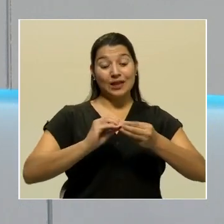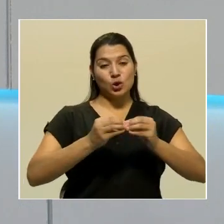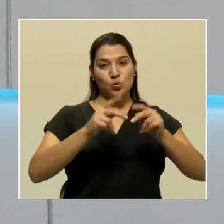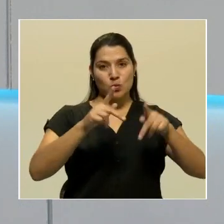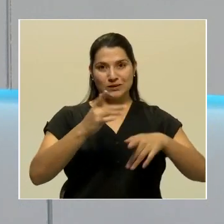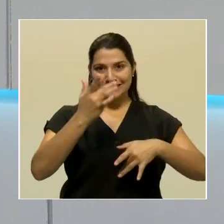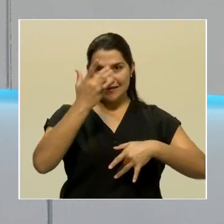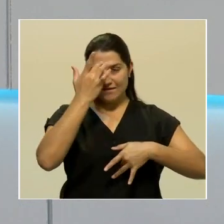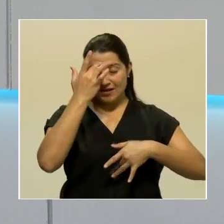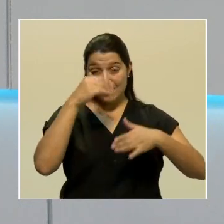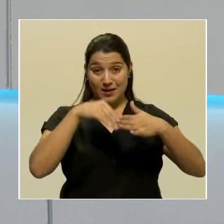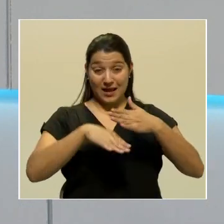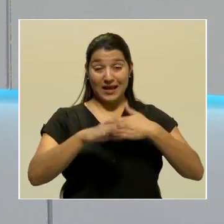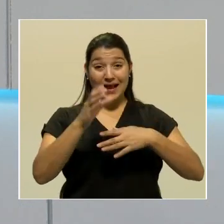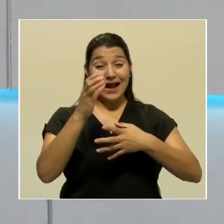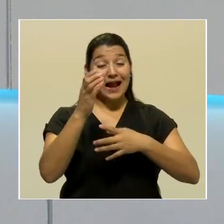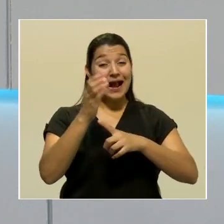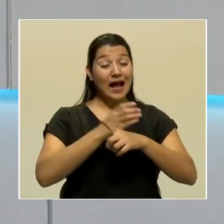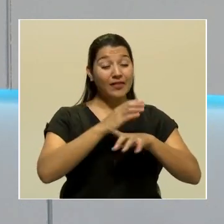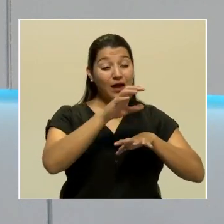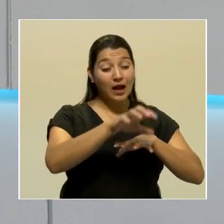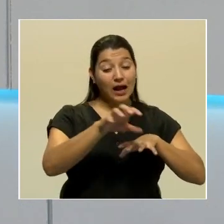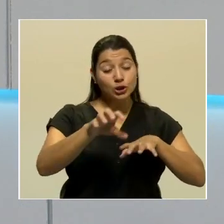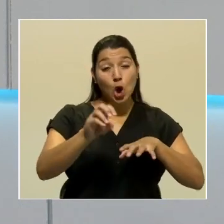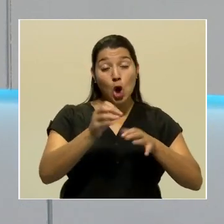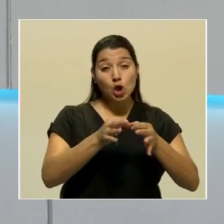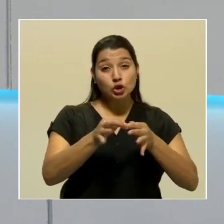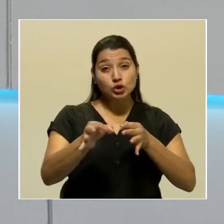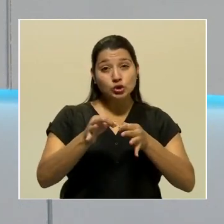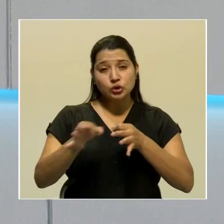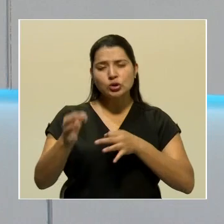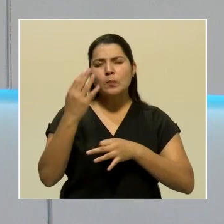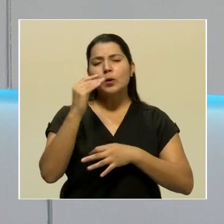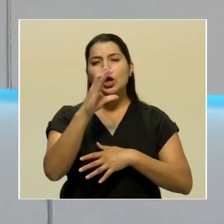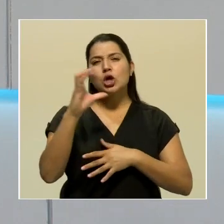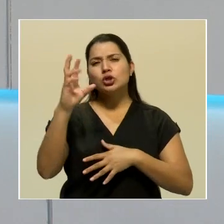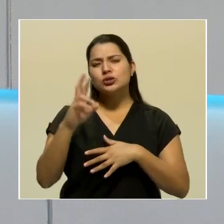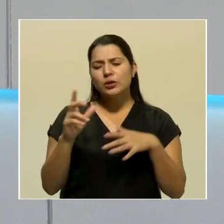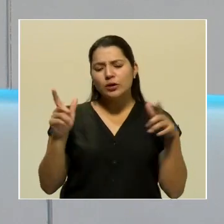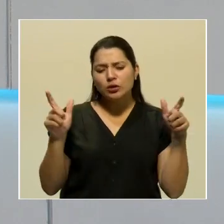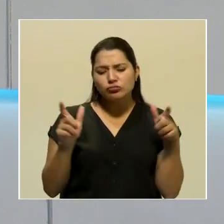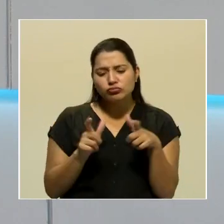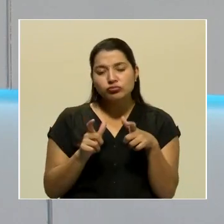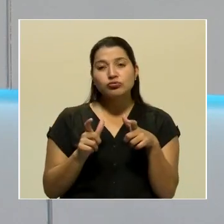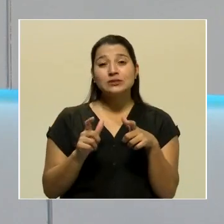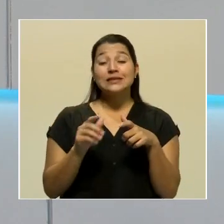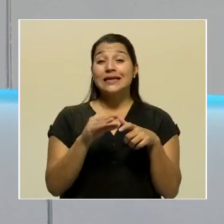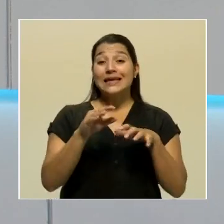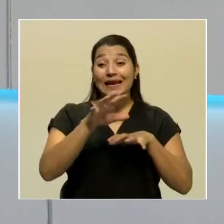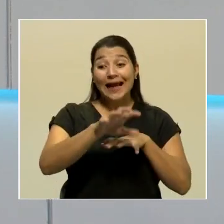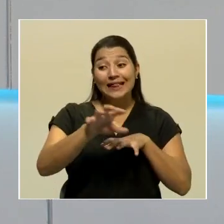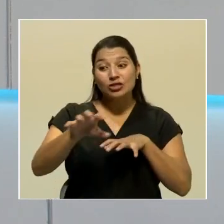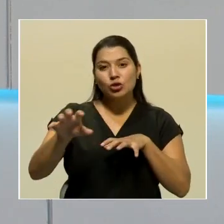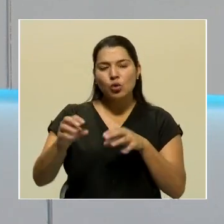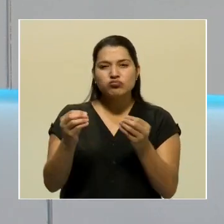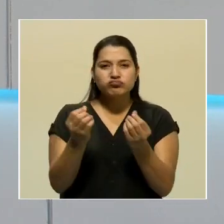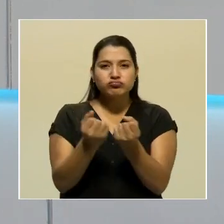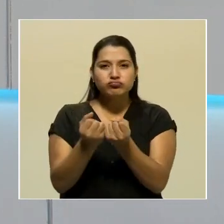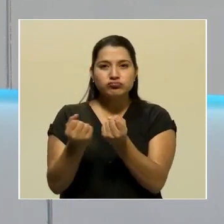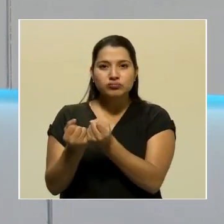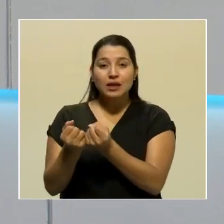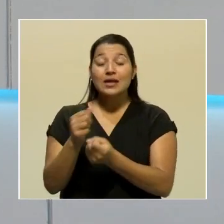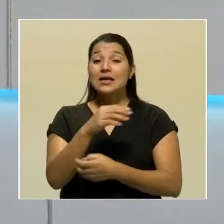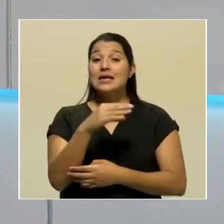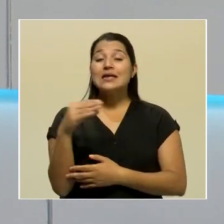Esto porque nuestro país es muy pequeño, los cantones y distritos son colindantes y los